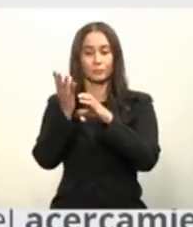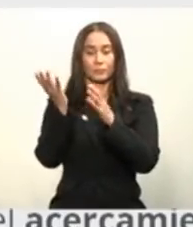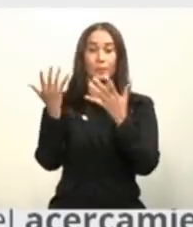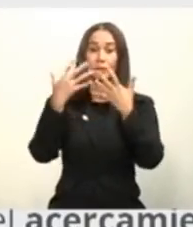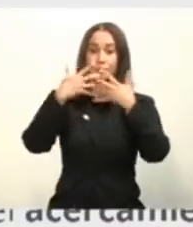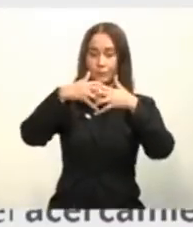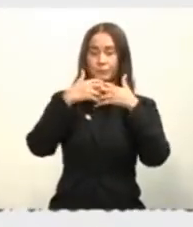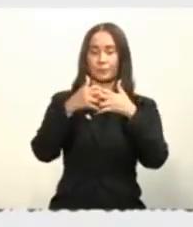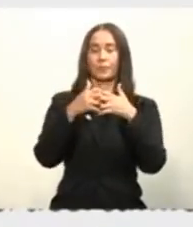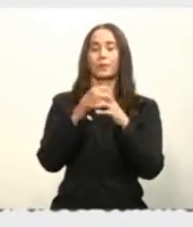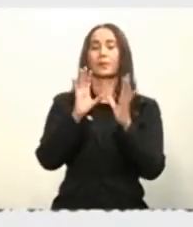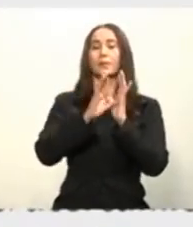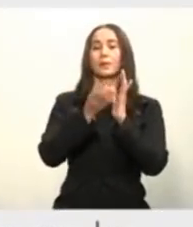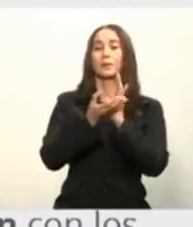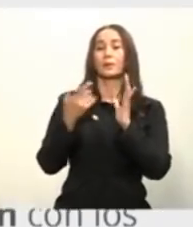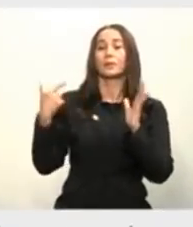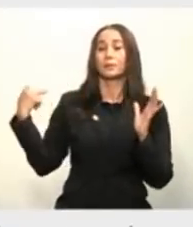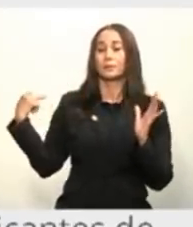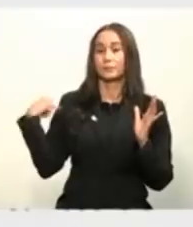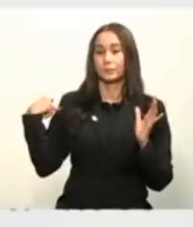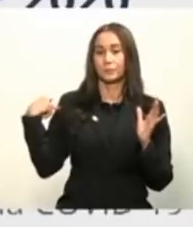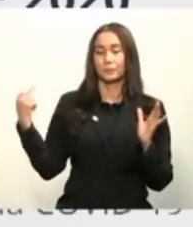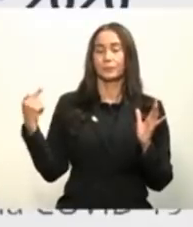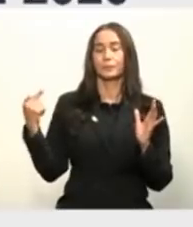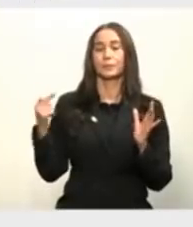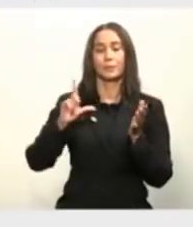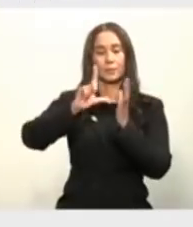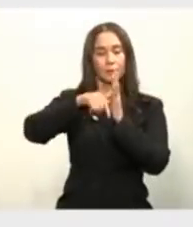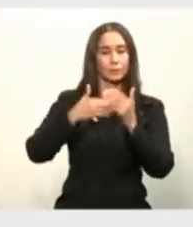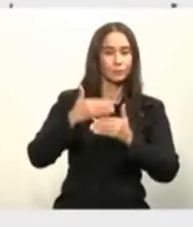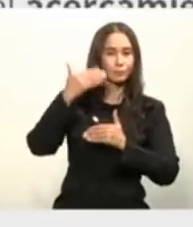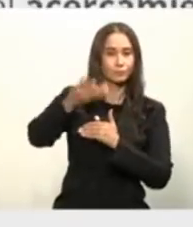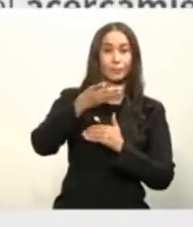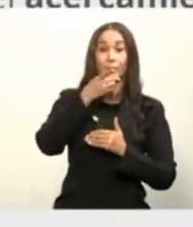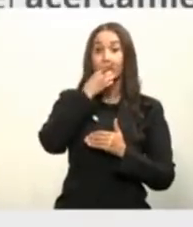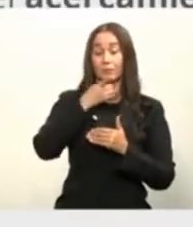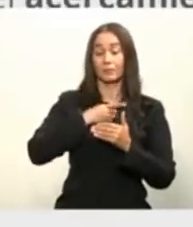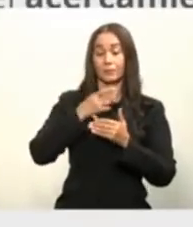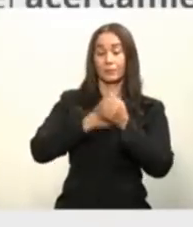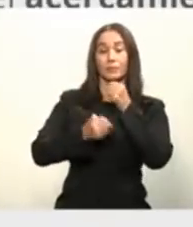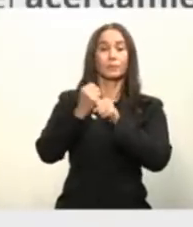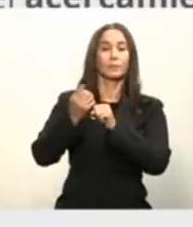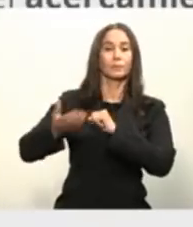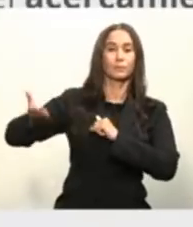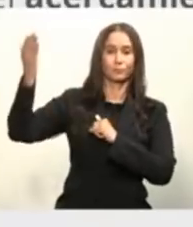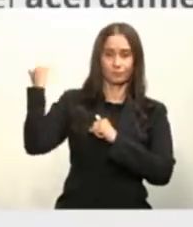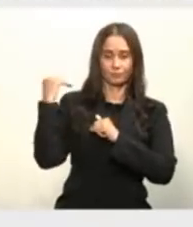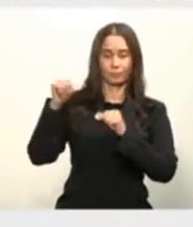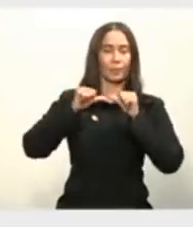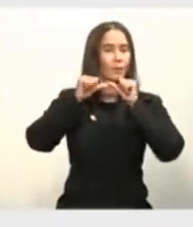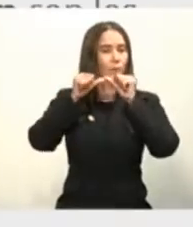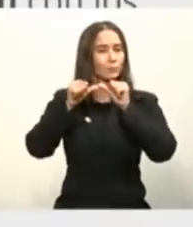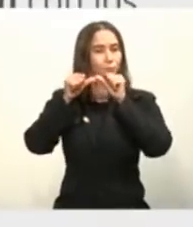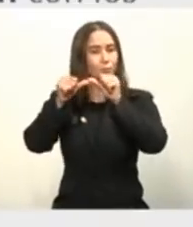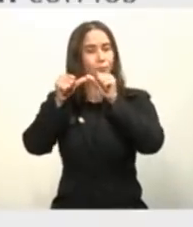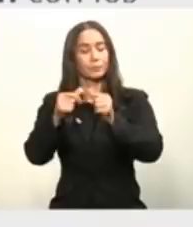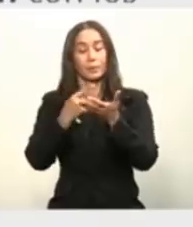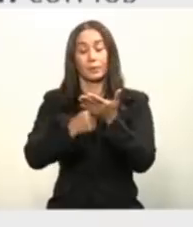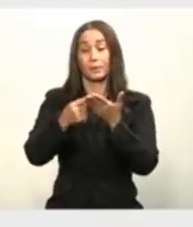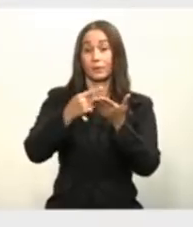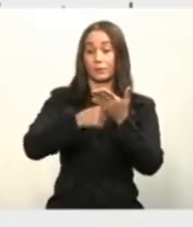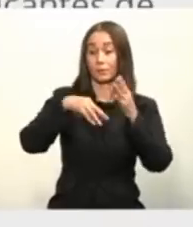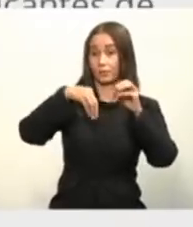Comisión Nacional de Vacunas. En diciembre del año pasado, continuamos el acercamiento y la